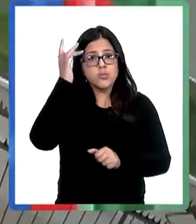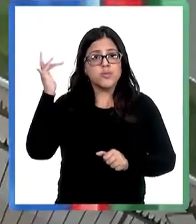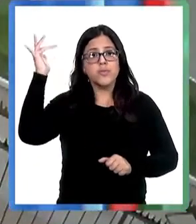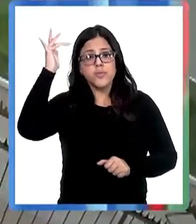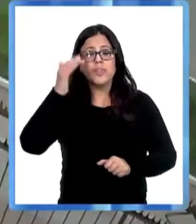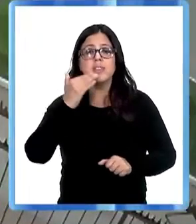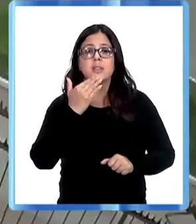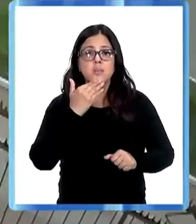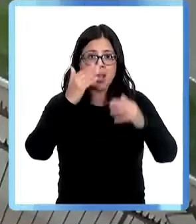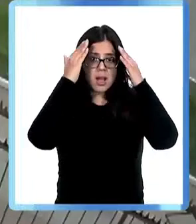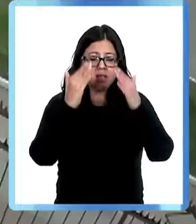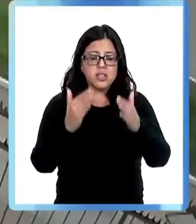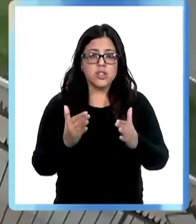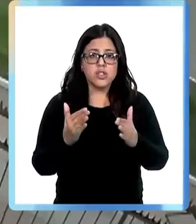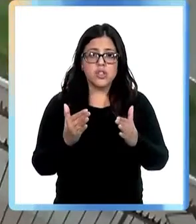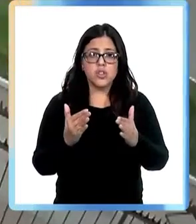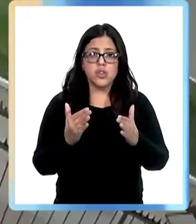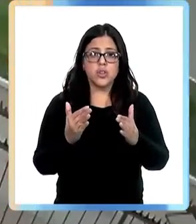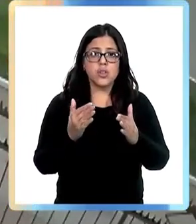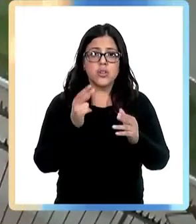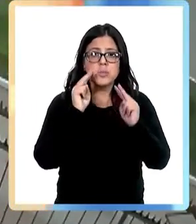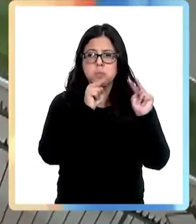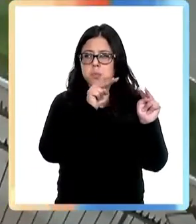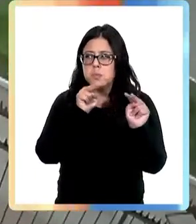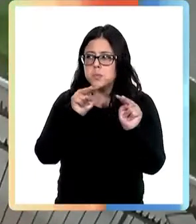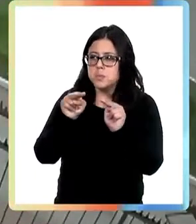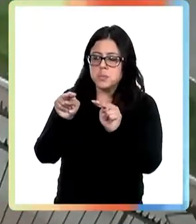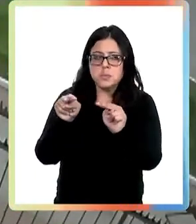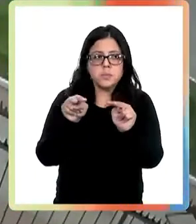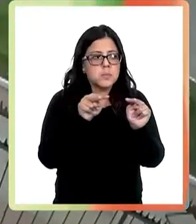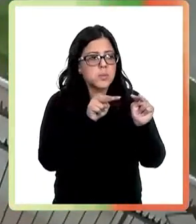prevenir un hecho que muchas veces cuesta una vida.